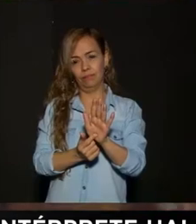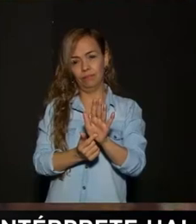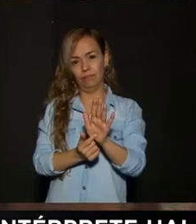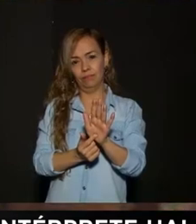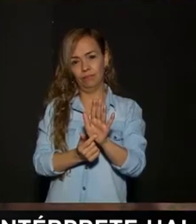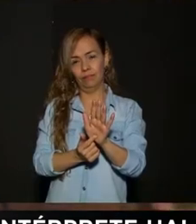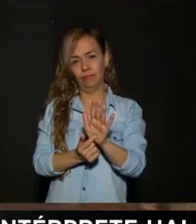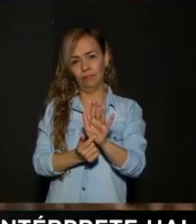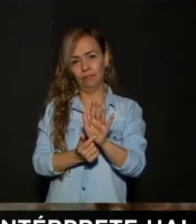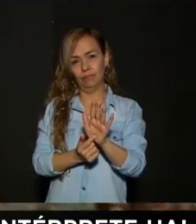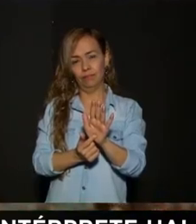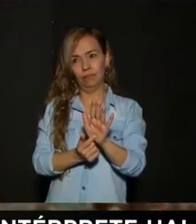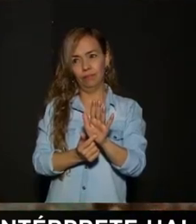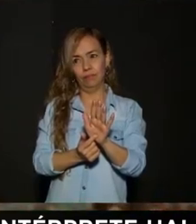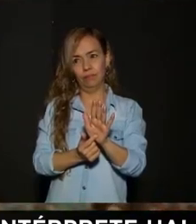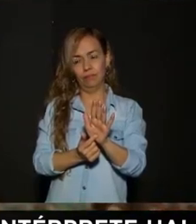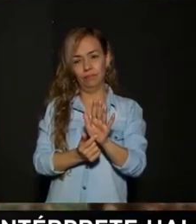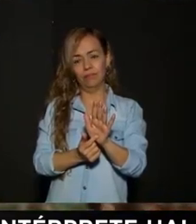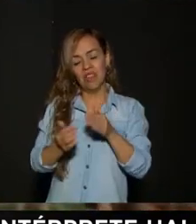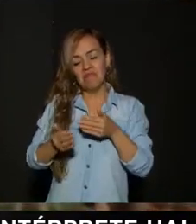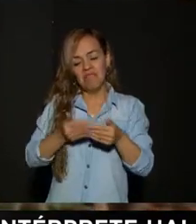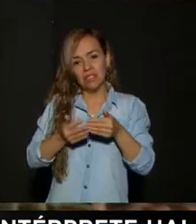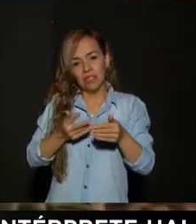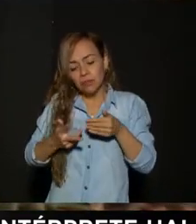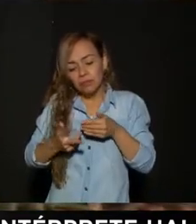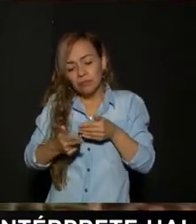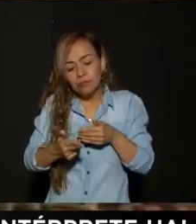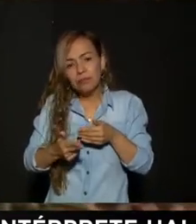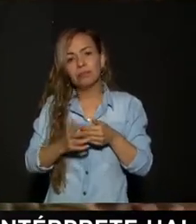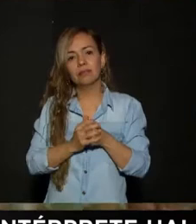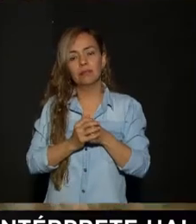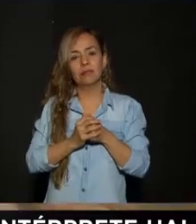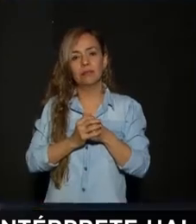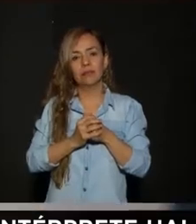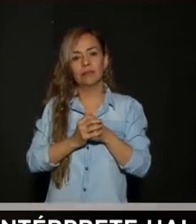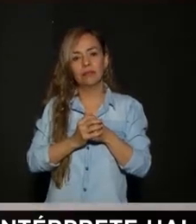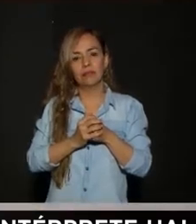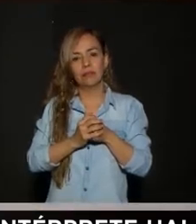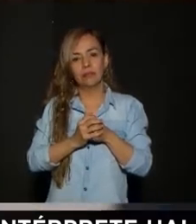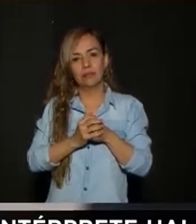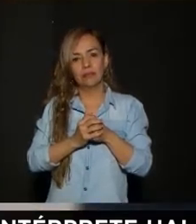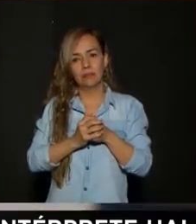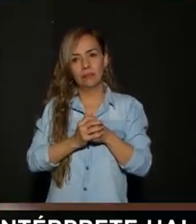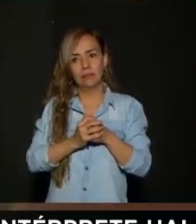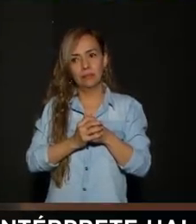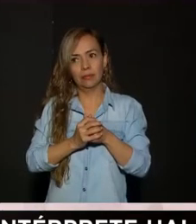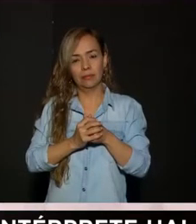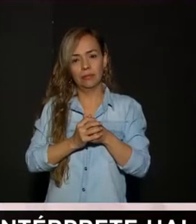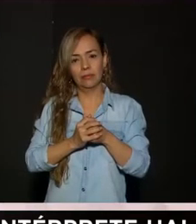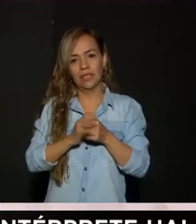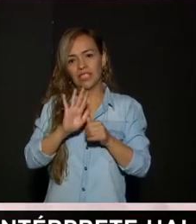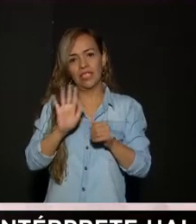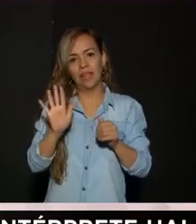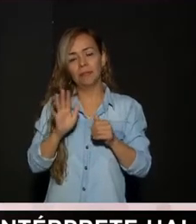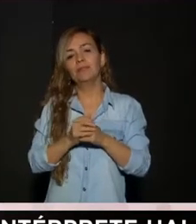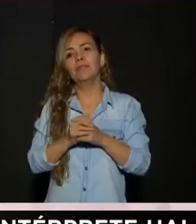Ahí Ella estaba Muy fácil Pues de De sacar De sacar Sí Sí Porque como ella Ya está ahí Y ya Simplemente